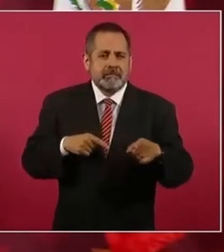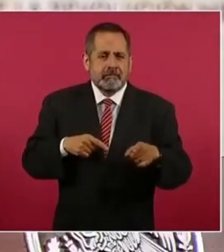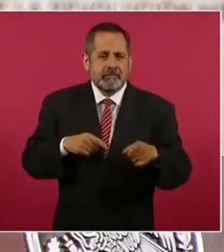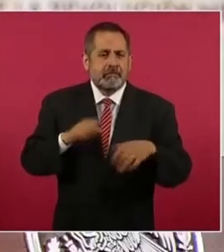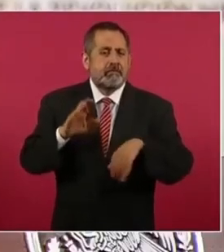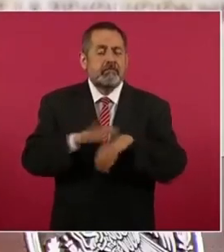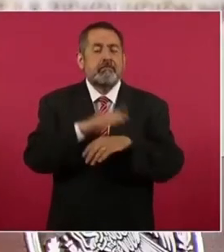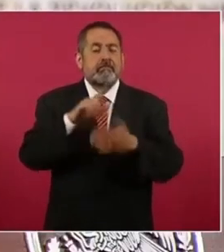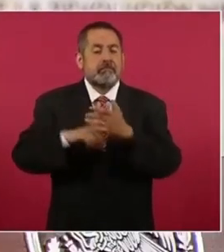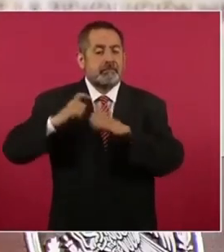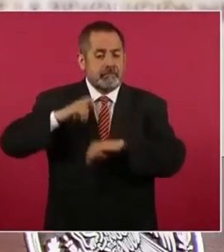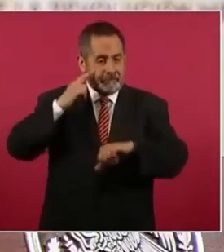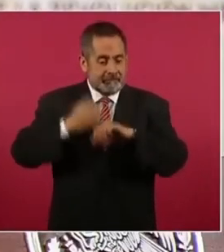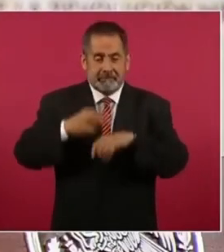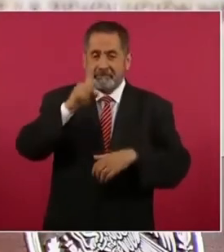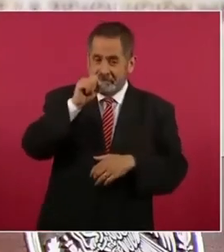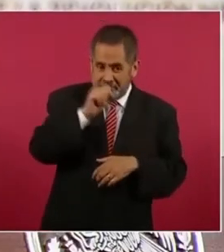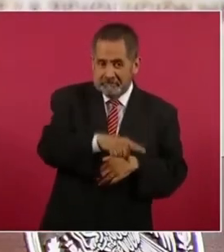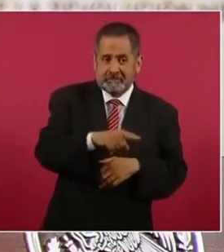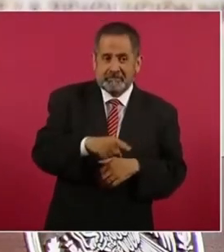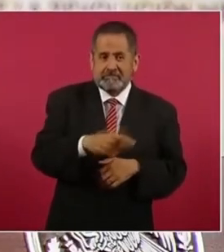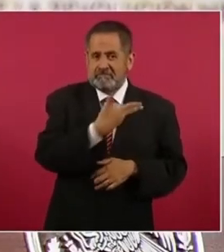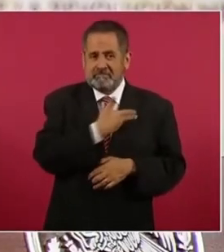orquestado desde los pinos